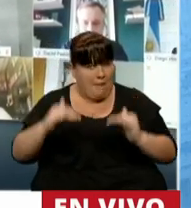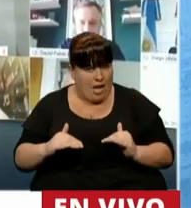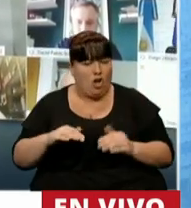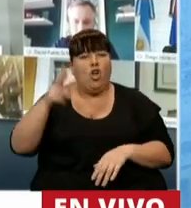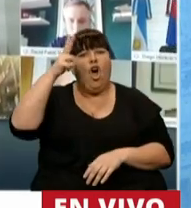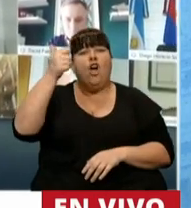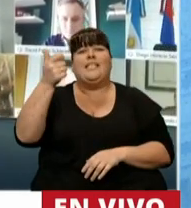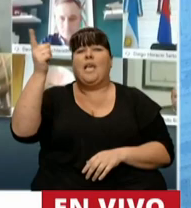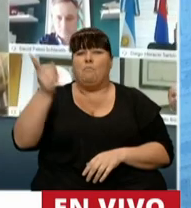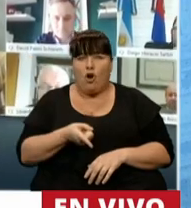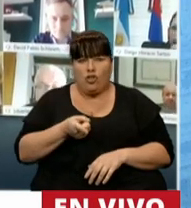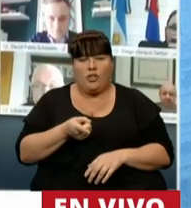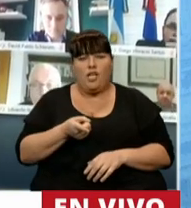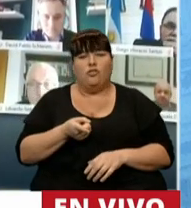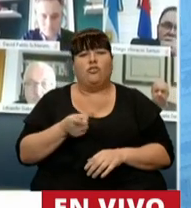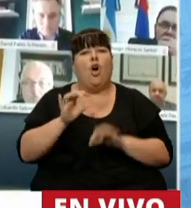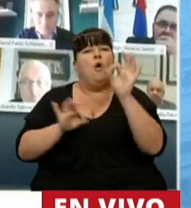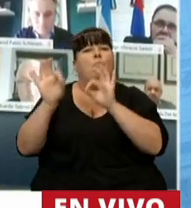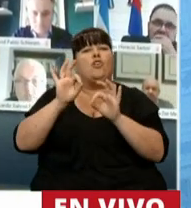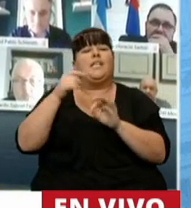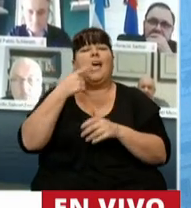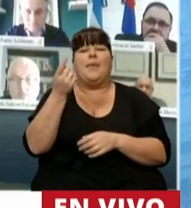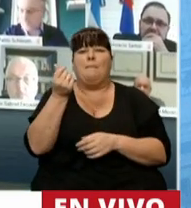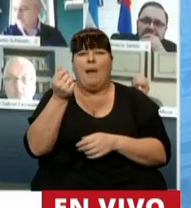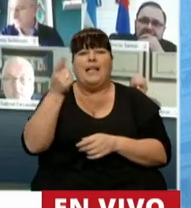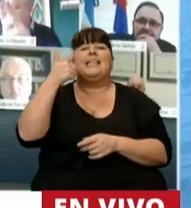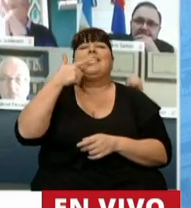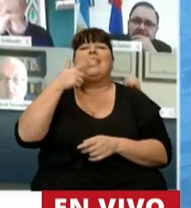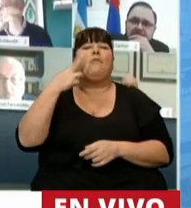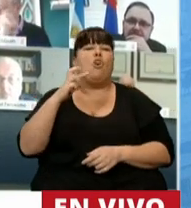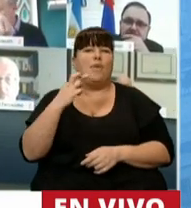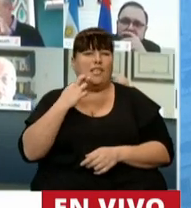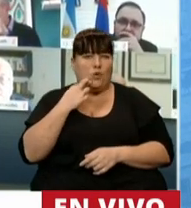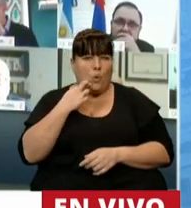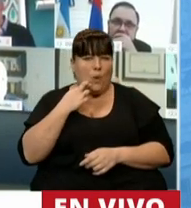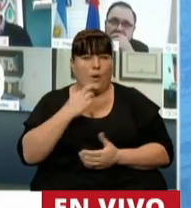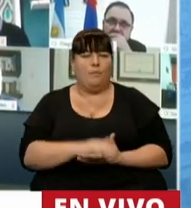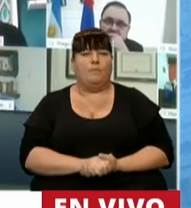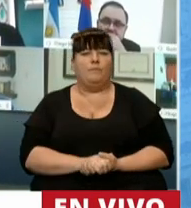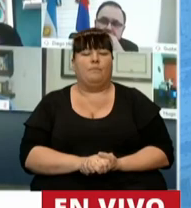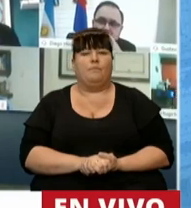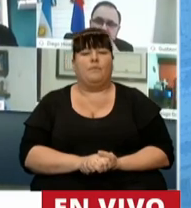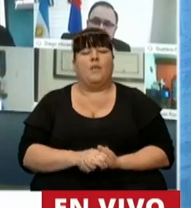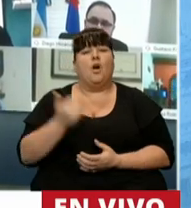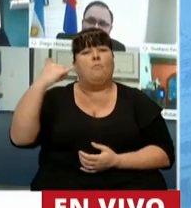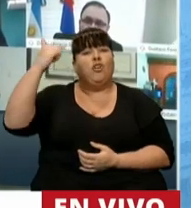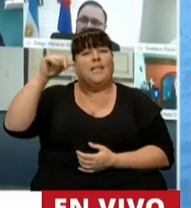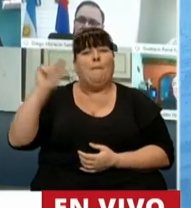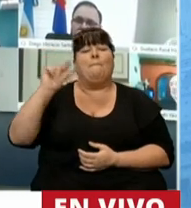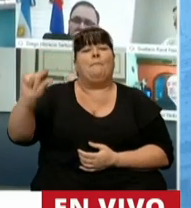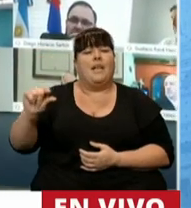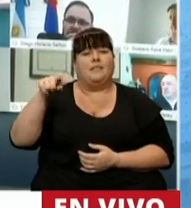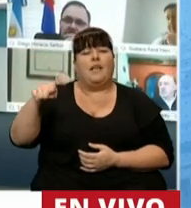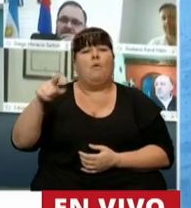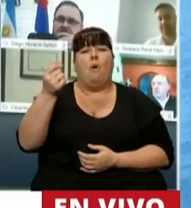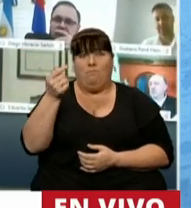86% era la tasa de política monetaria en septiembre del 2019. Y las tasas de crédito impulsadas